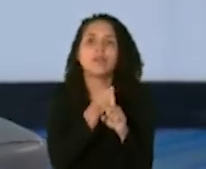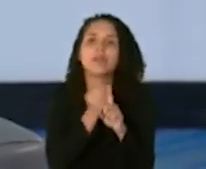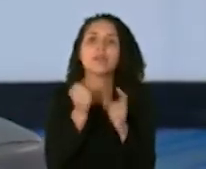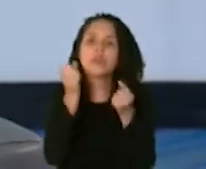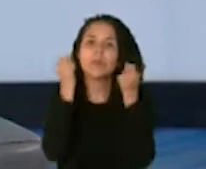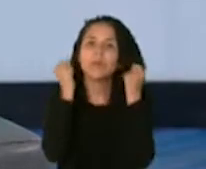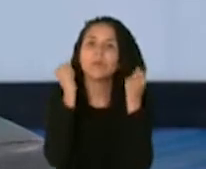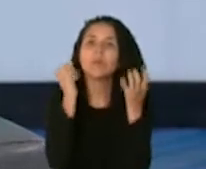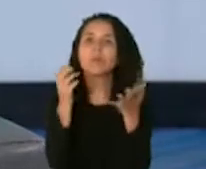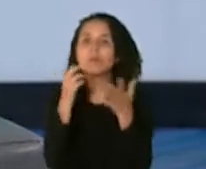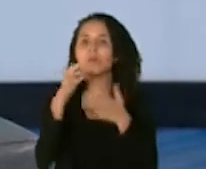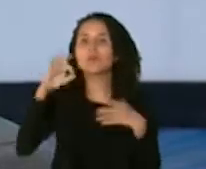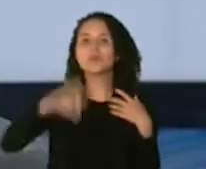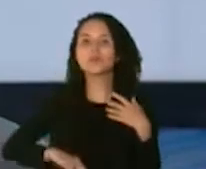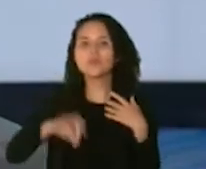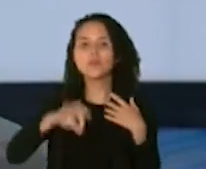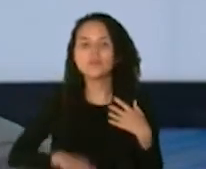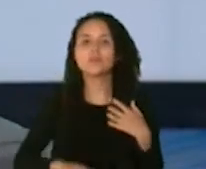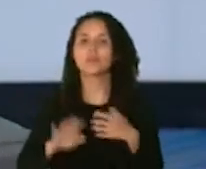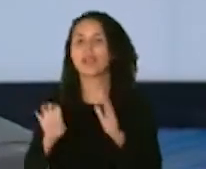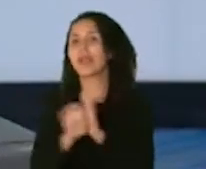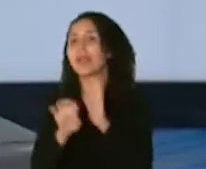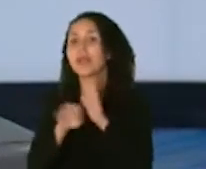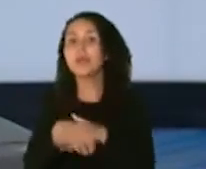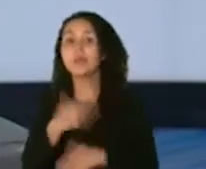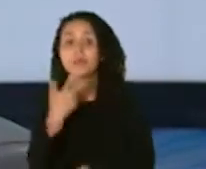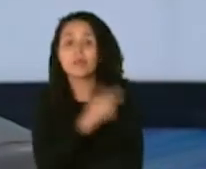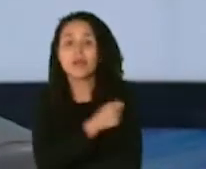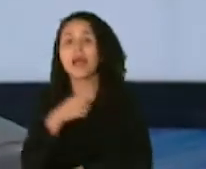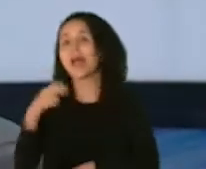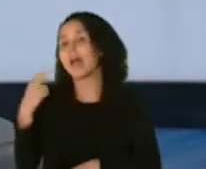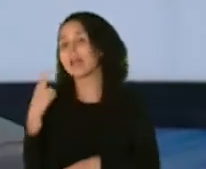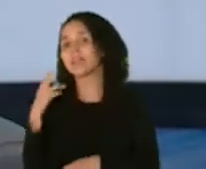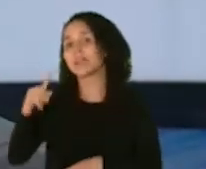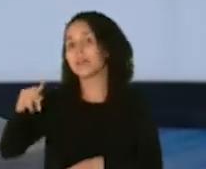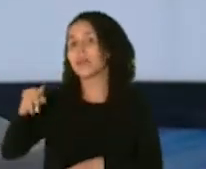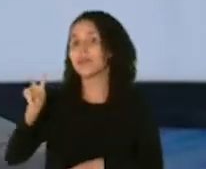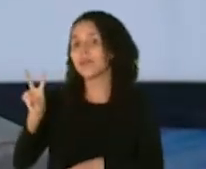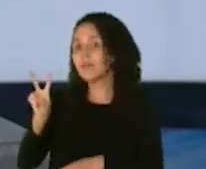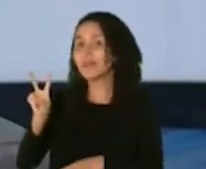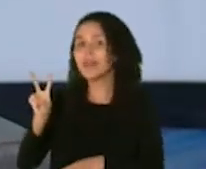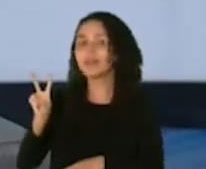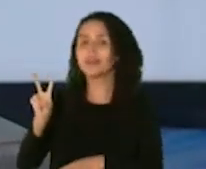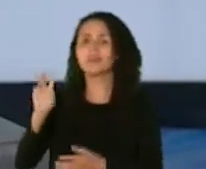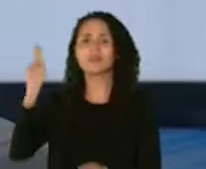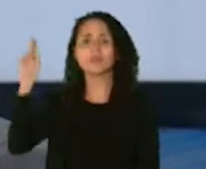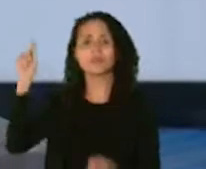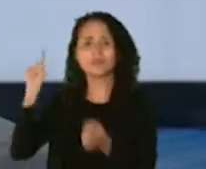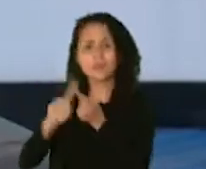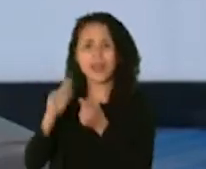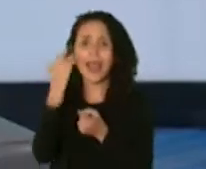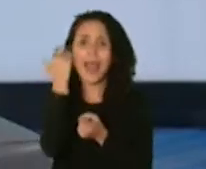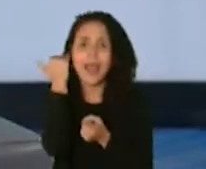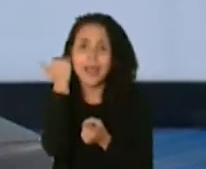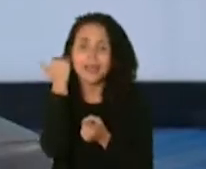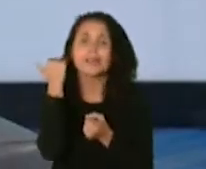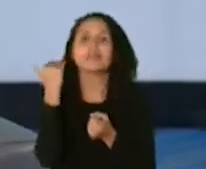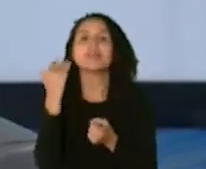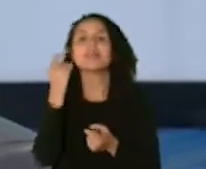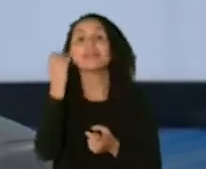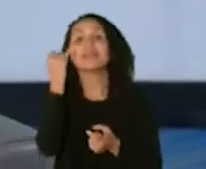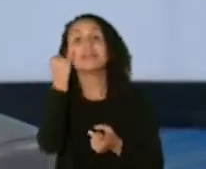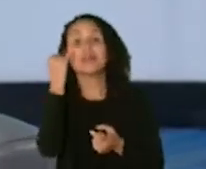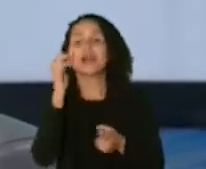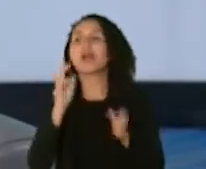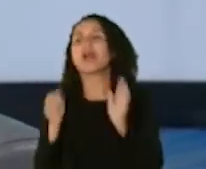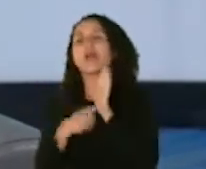de que desde que se introdujo la vacuna de HPV estamos viendo una disminución de cáncer que a veces la gente dice si las vacunas